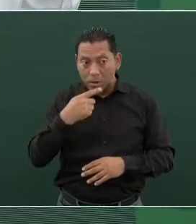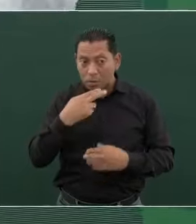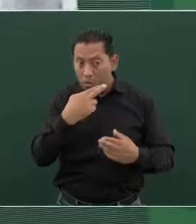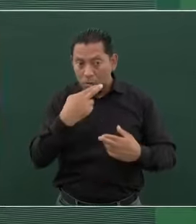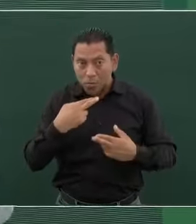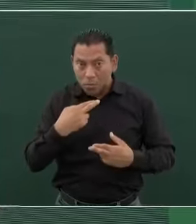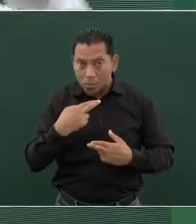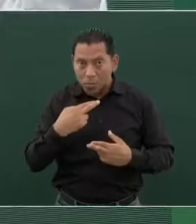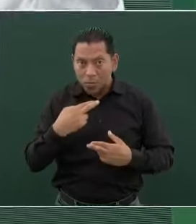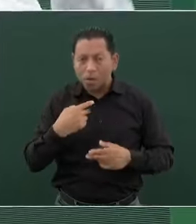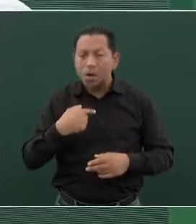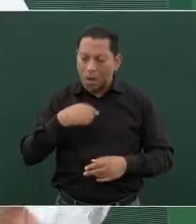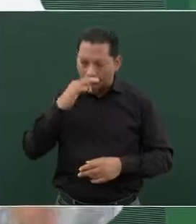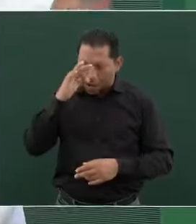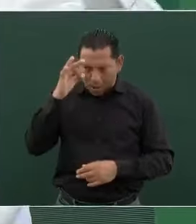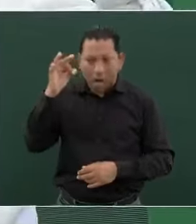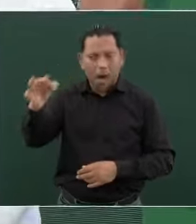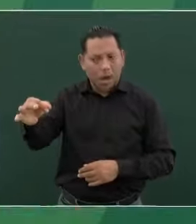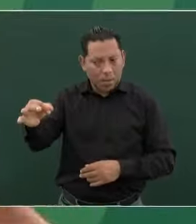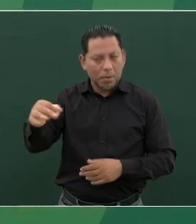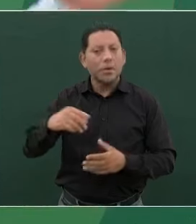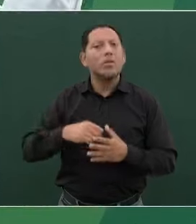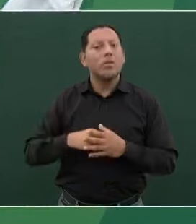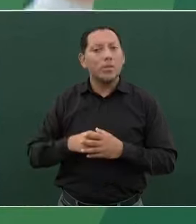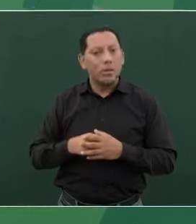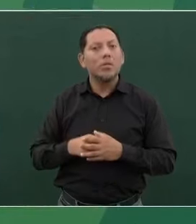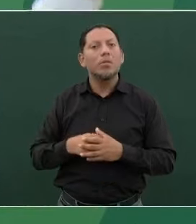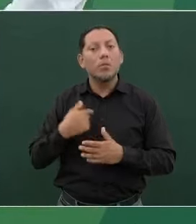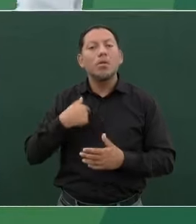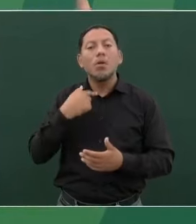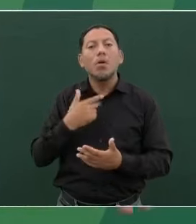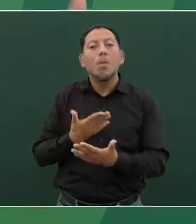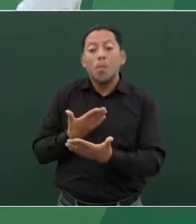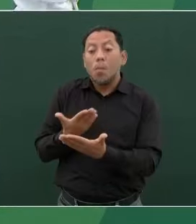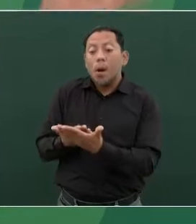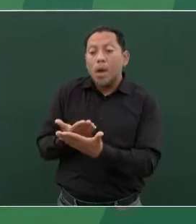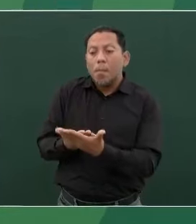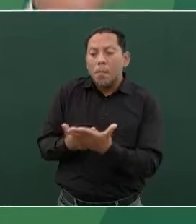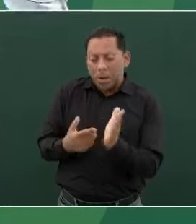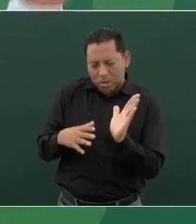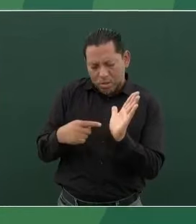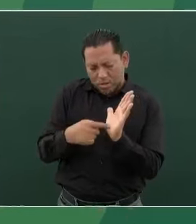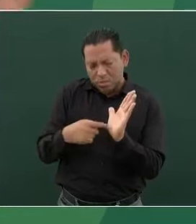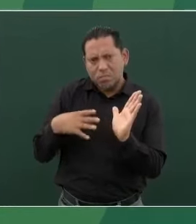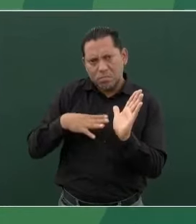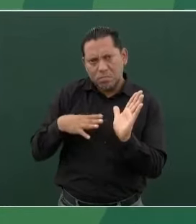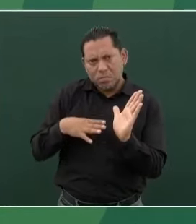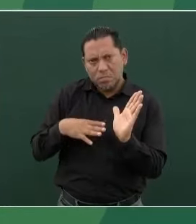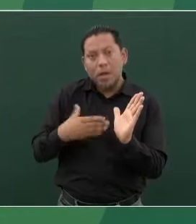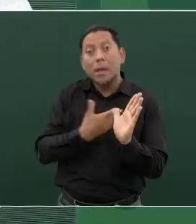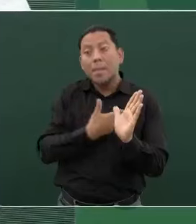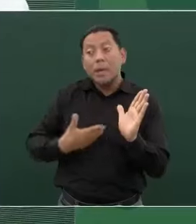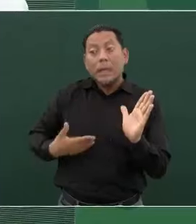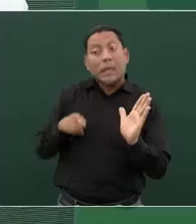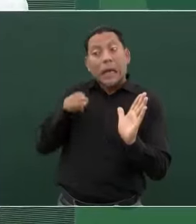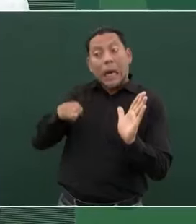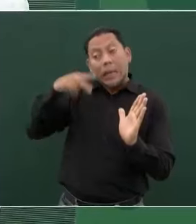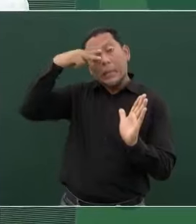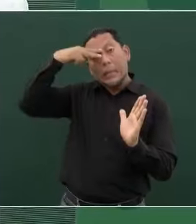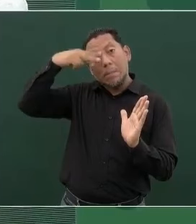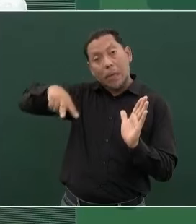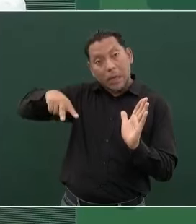ya te aviso, tengo pruebas de que el presidente de México